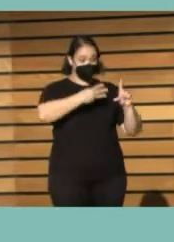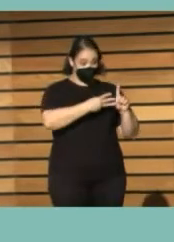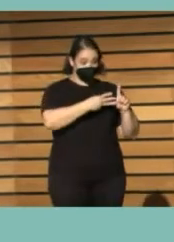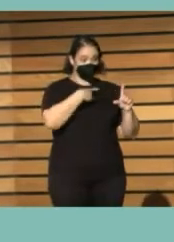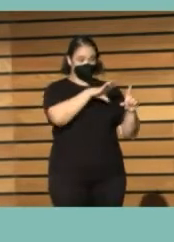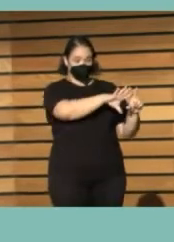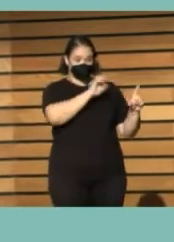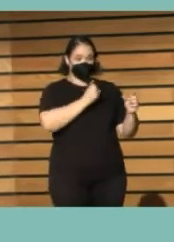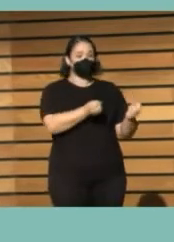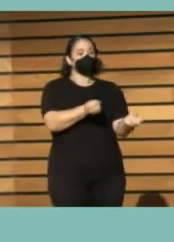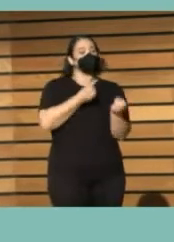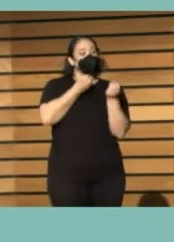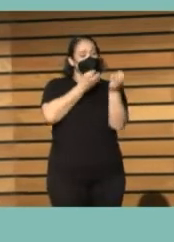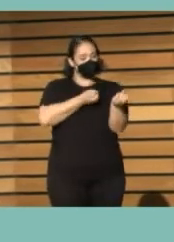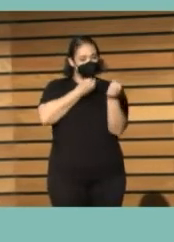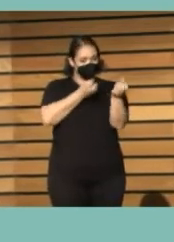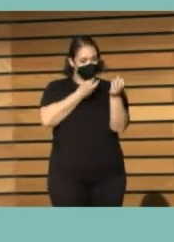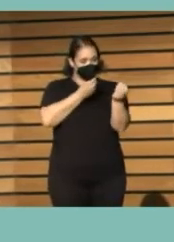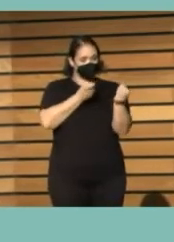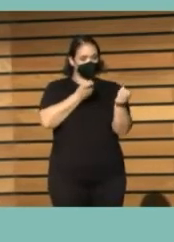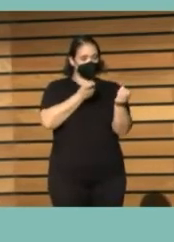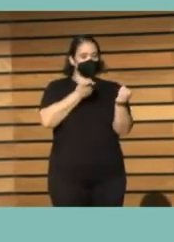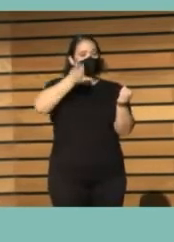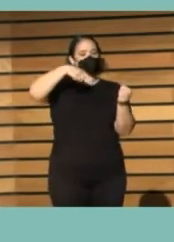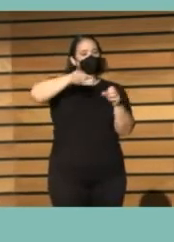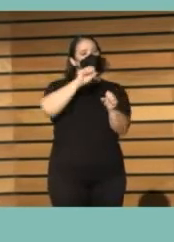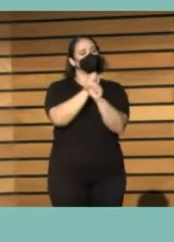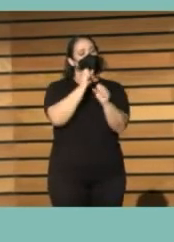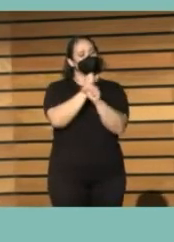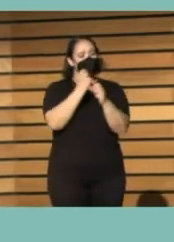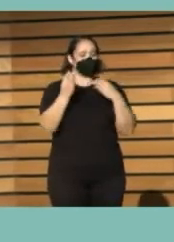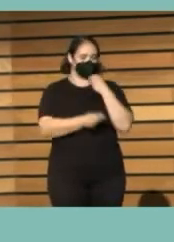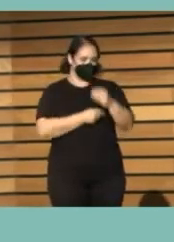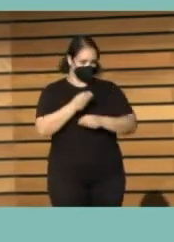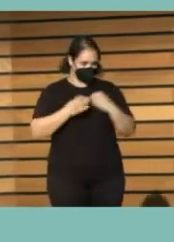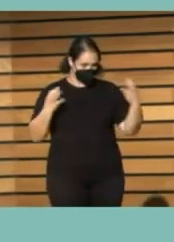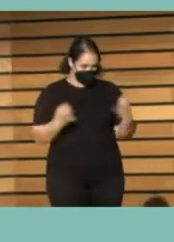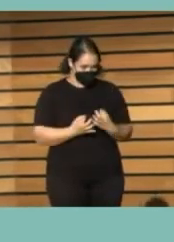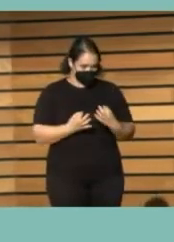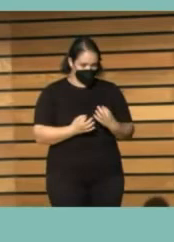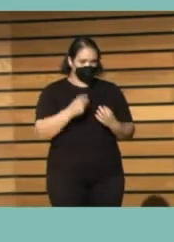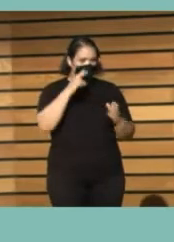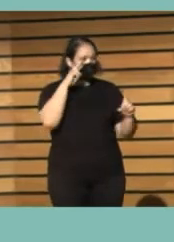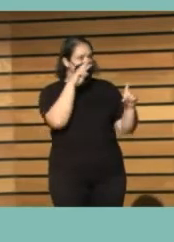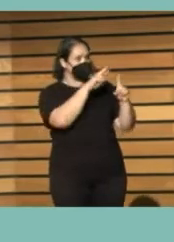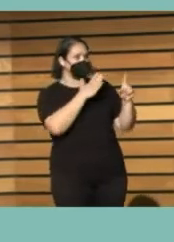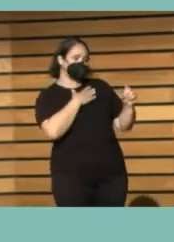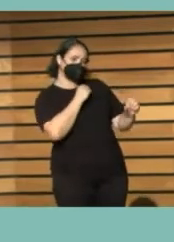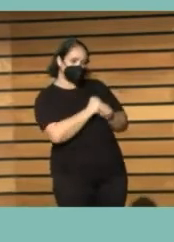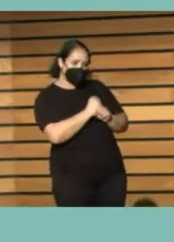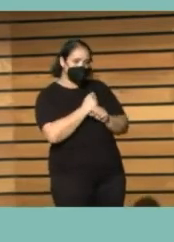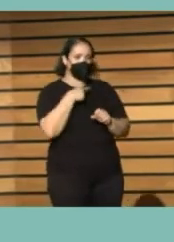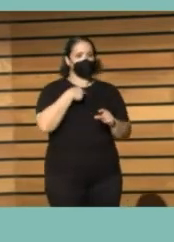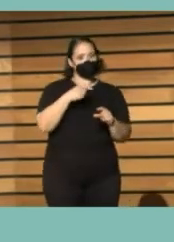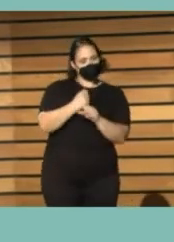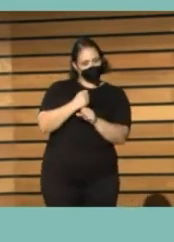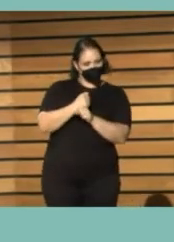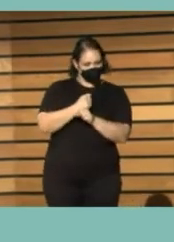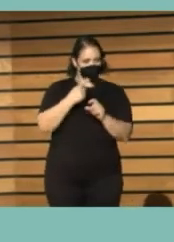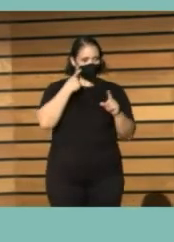la información y con vuestro trabajo. Muchos de vosotros o vosotras veréis vuestro trabajo en esa